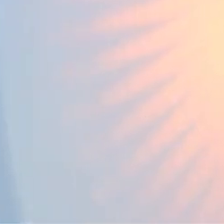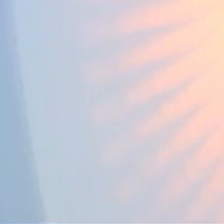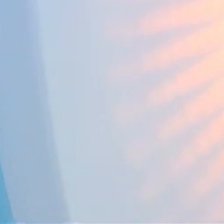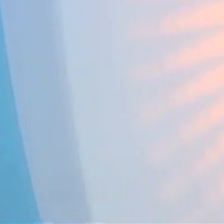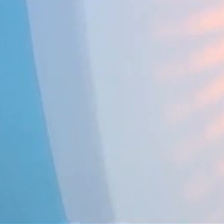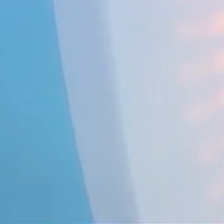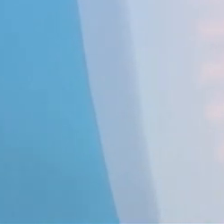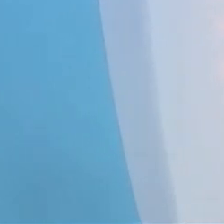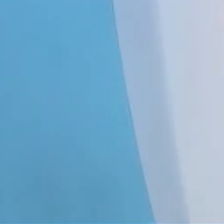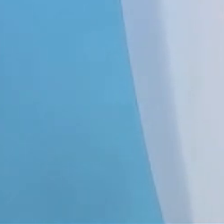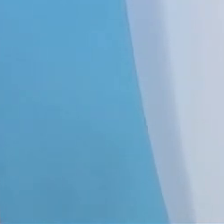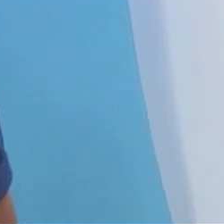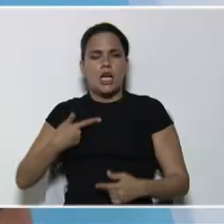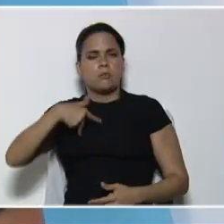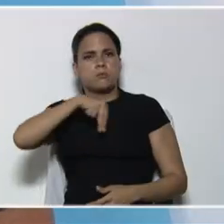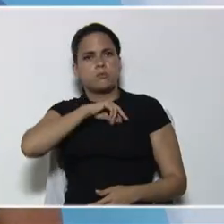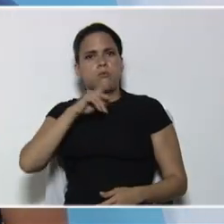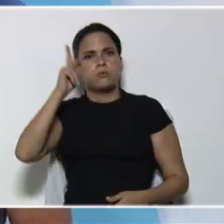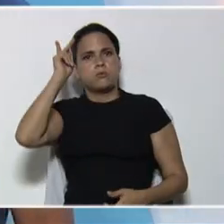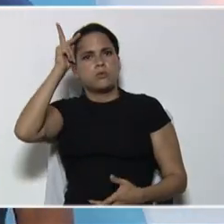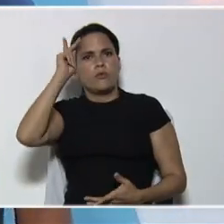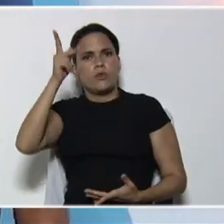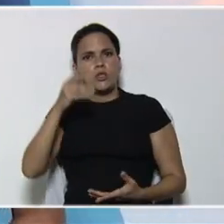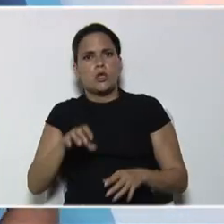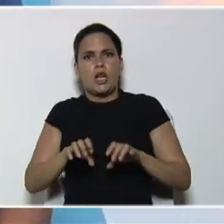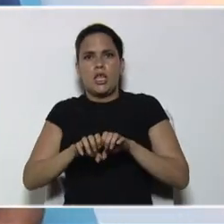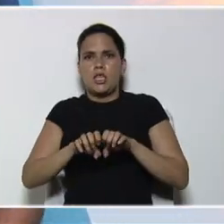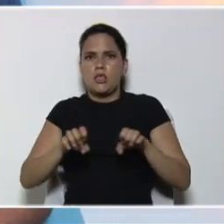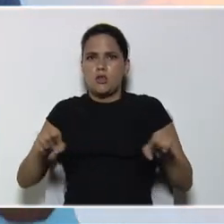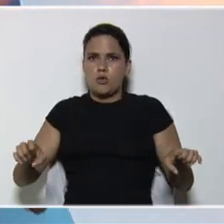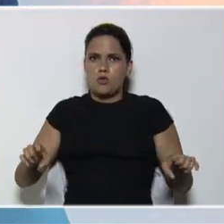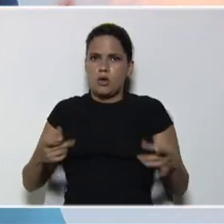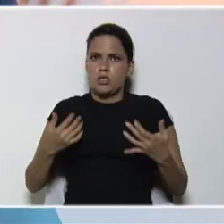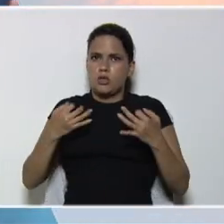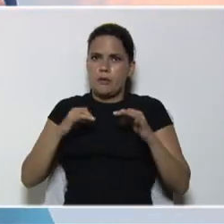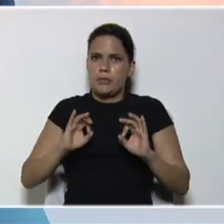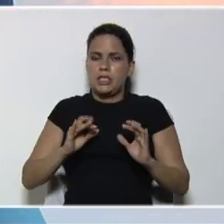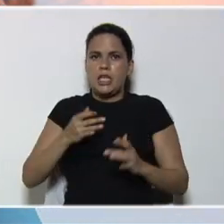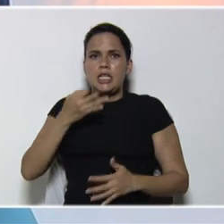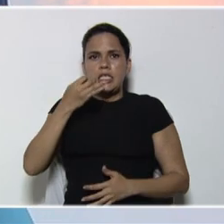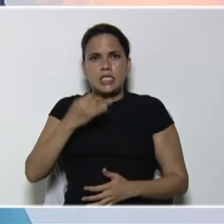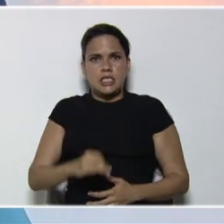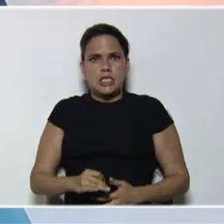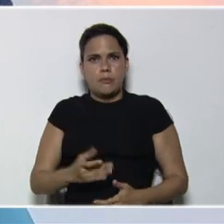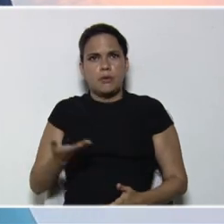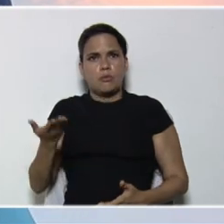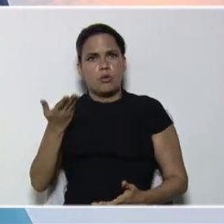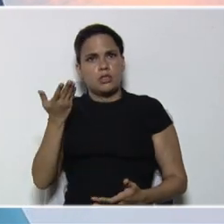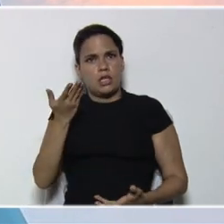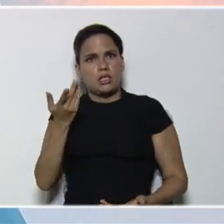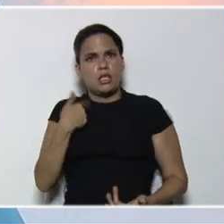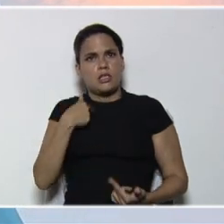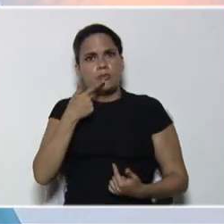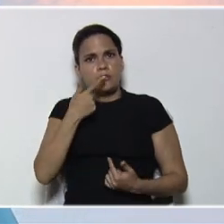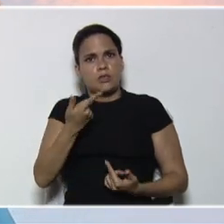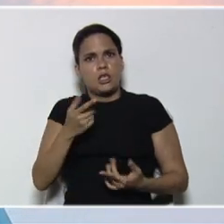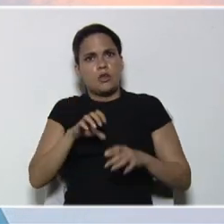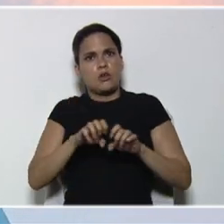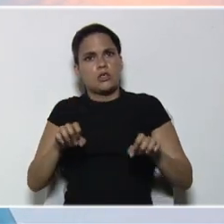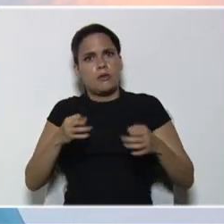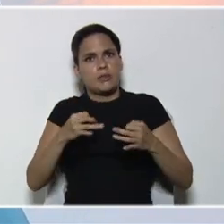Muchas gracias, a nuestra profesora, Elisetti, de Gubeya, y siempre es pertinente, en la modalidad, de educación especial,